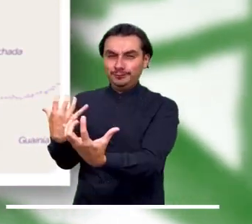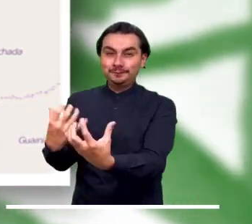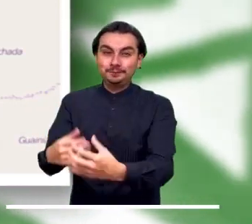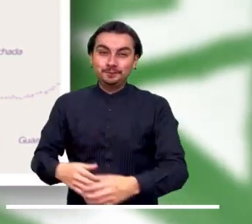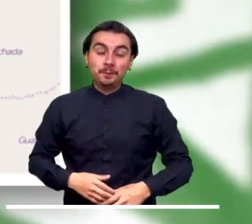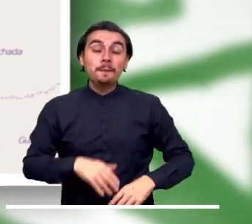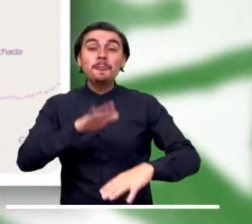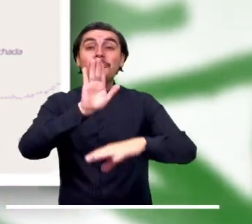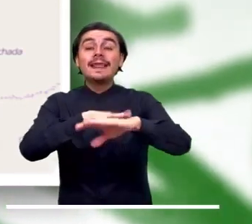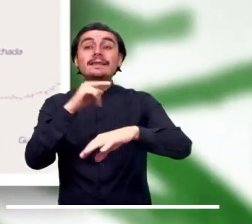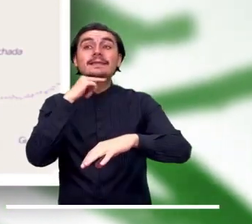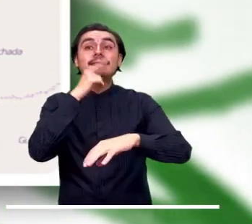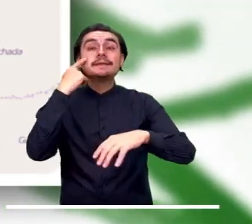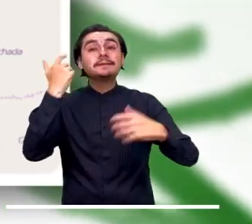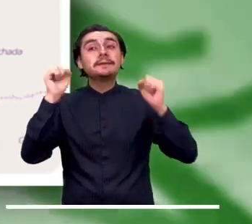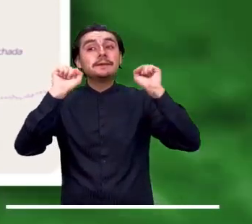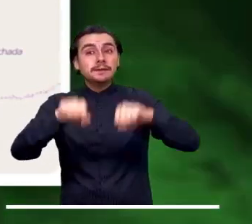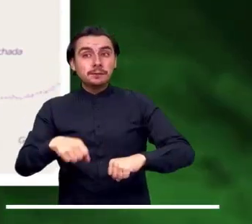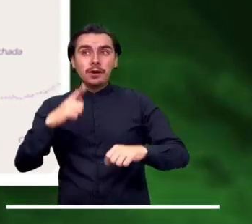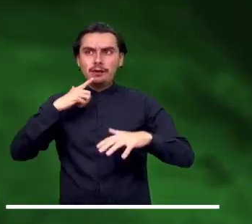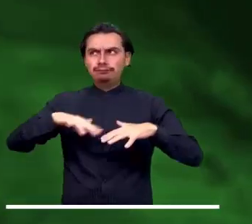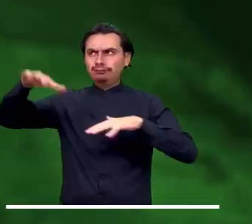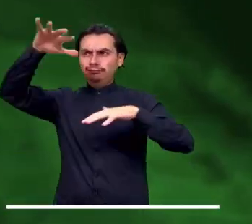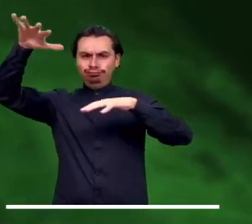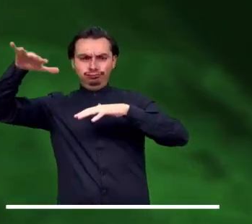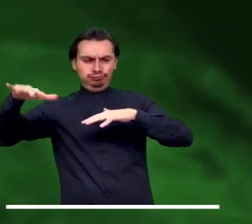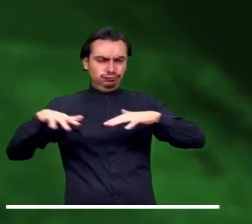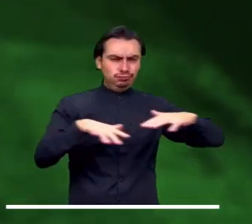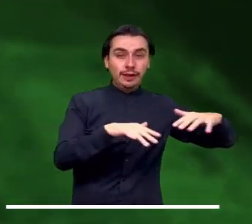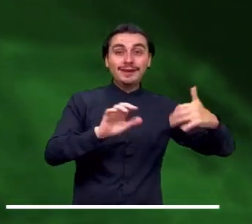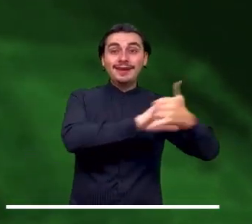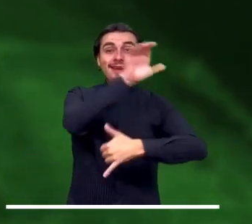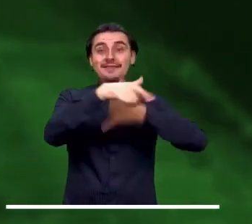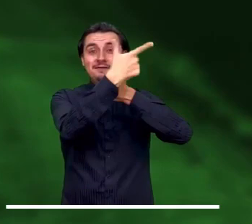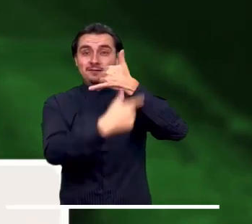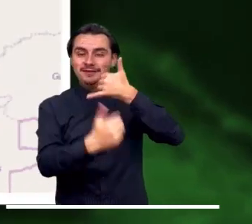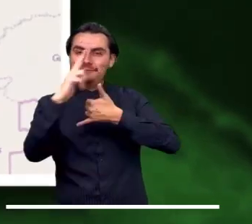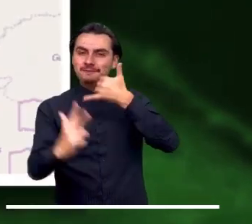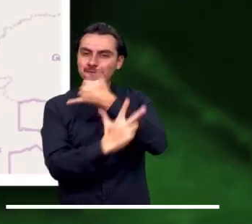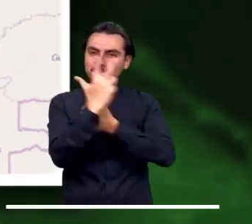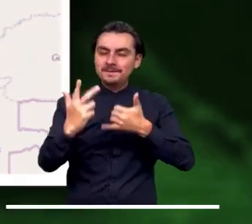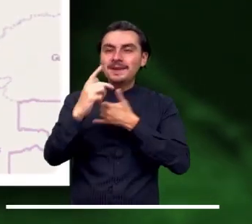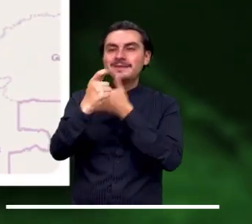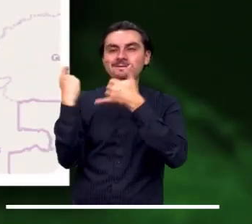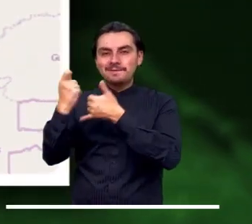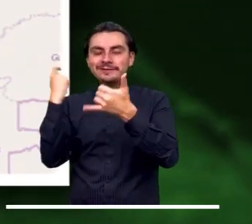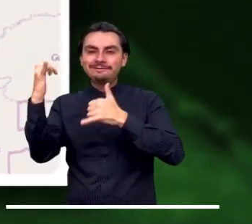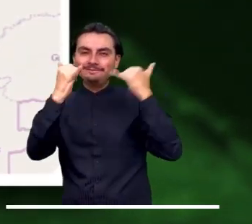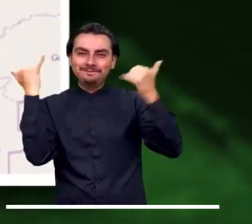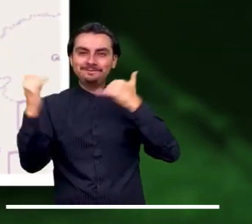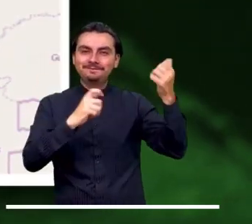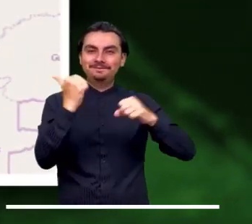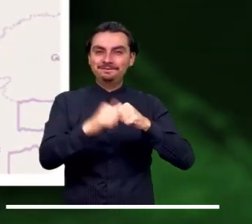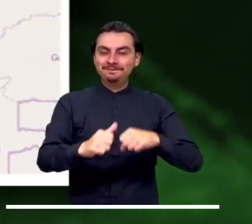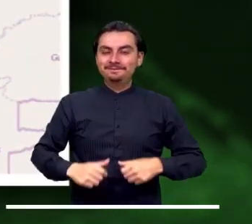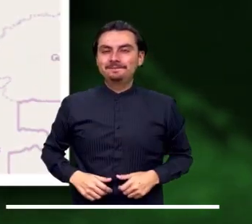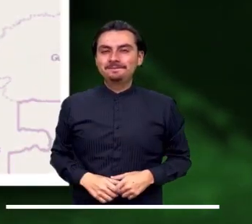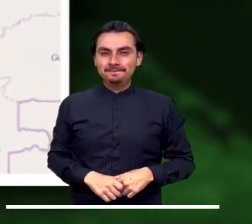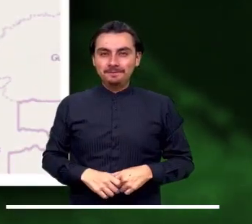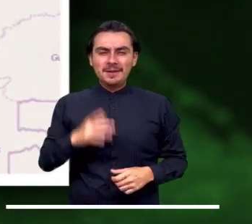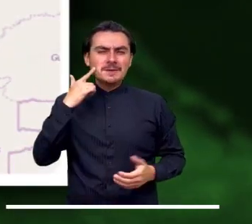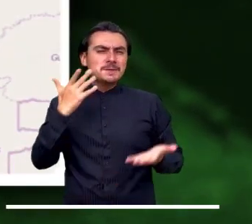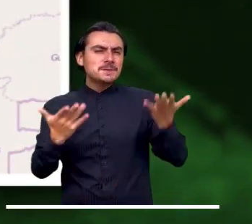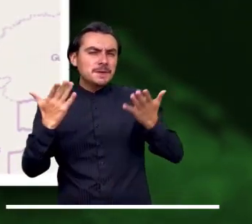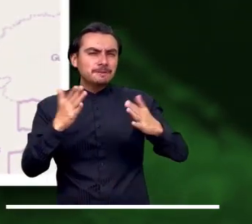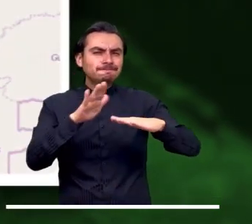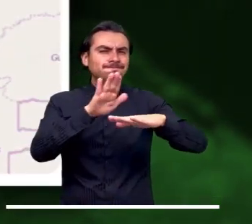Probables deslizamientos en Magdalena, Córdoba, Bolívar, Chocó, Nariño, Norte de Santander, Antioquia, Boyacá, Cundinamarca,